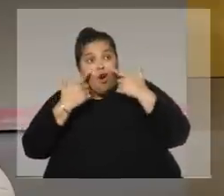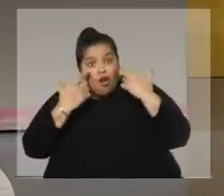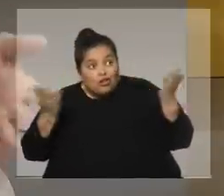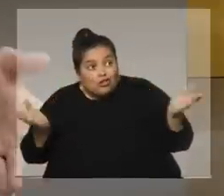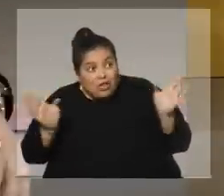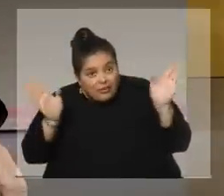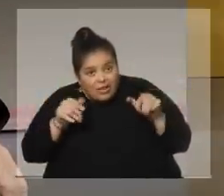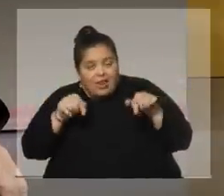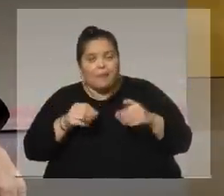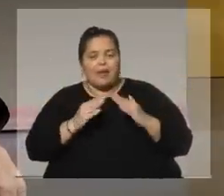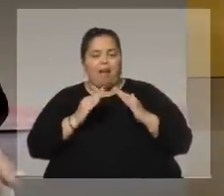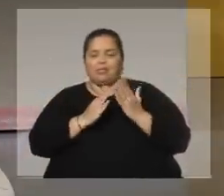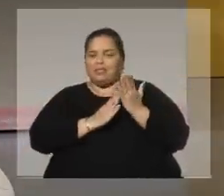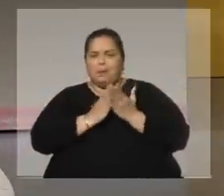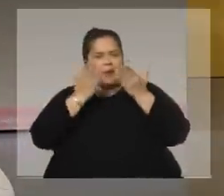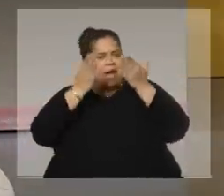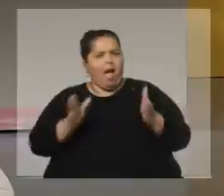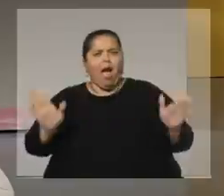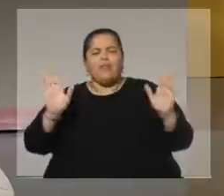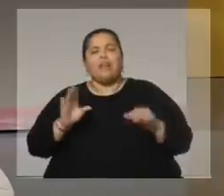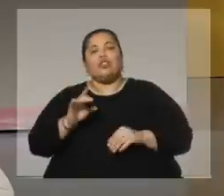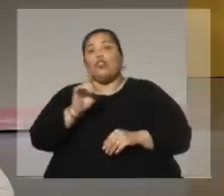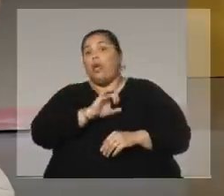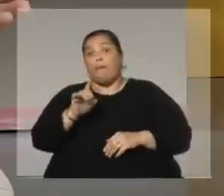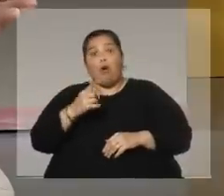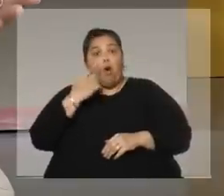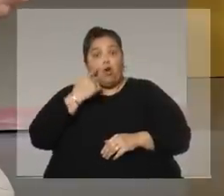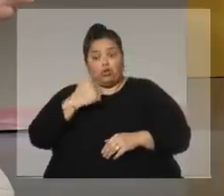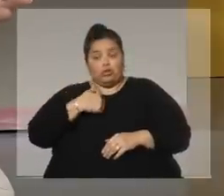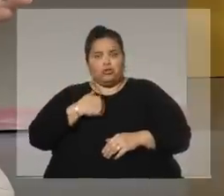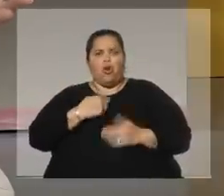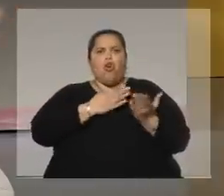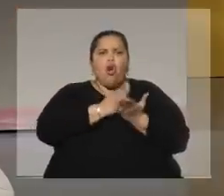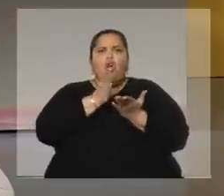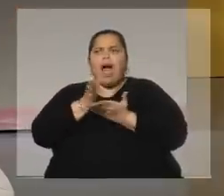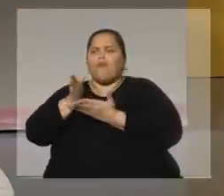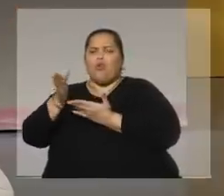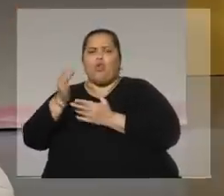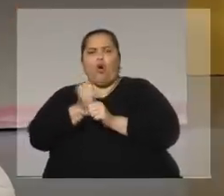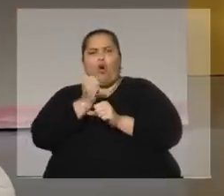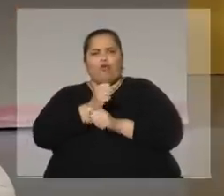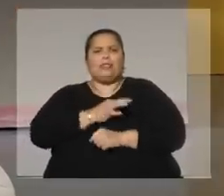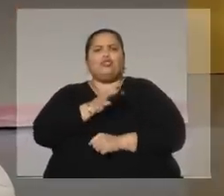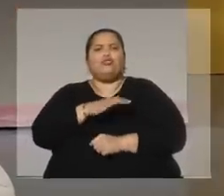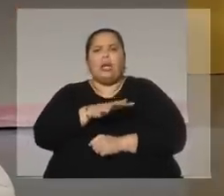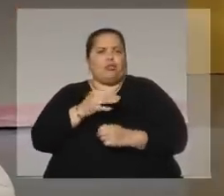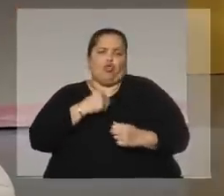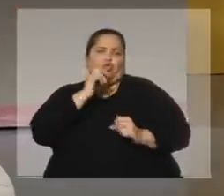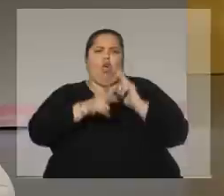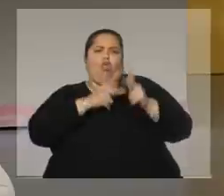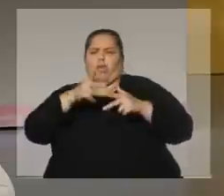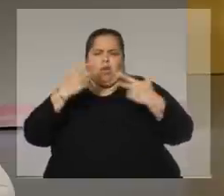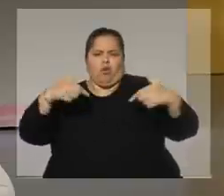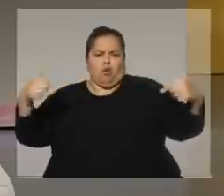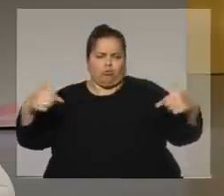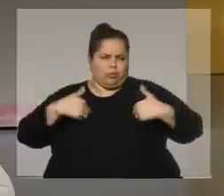No conocen a aquel que colabora con obras sociales porque yo no ando diciendo las cosas que hago. No conocen, en